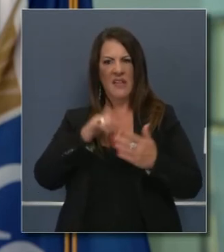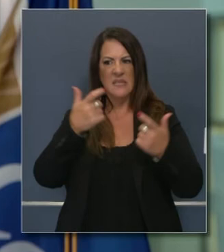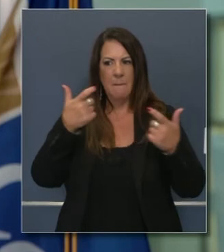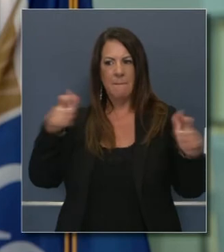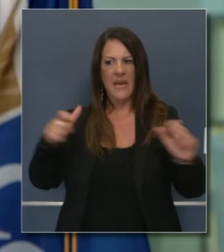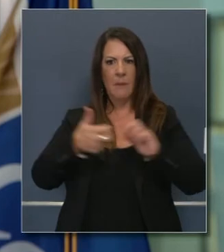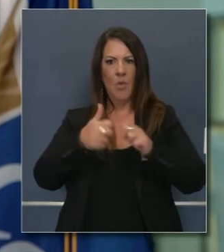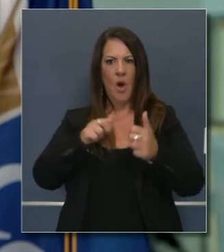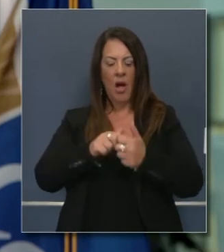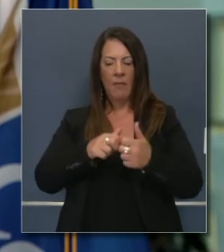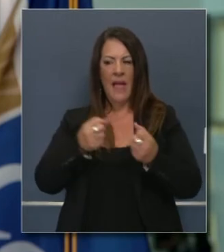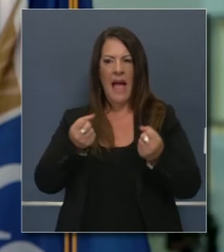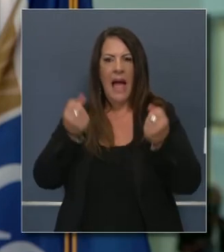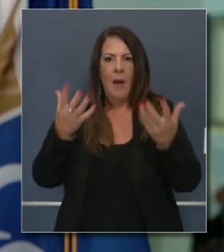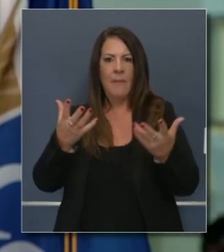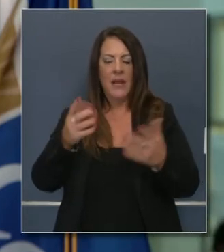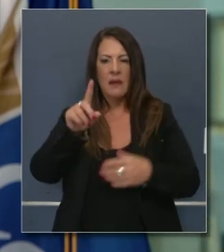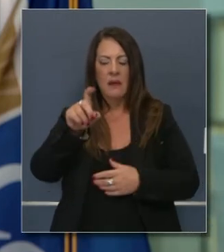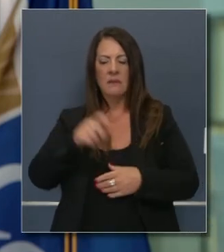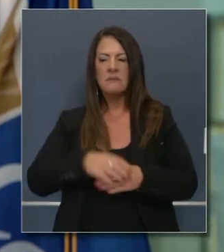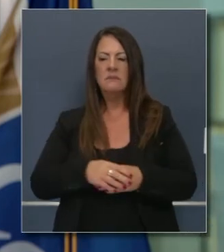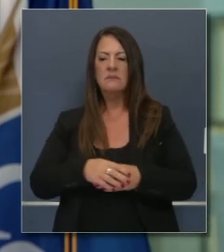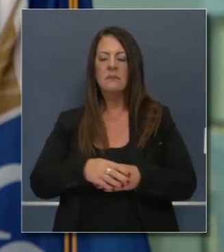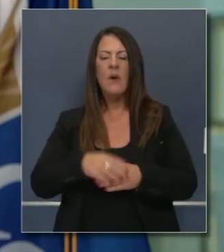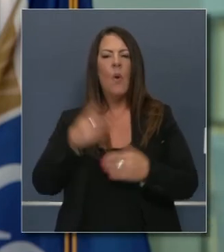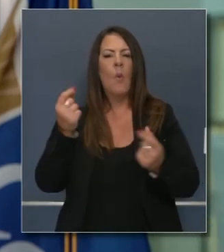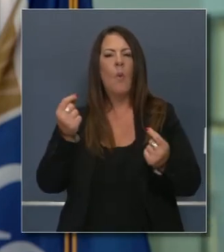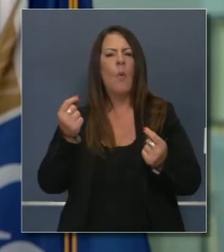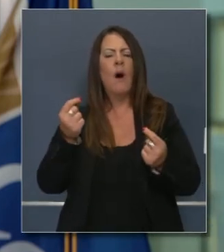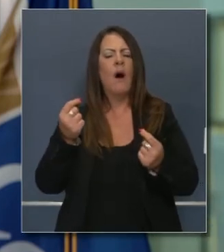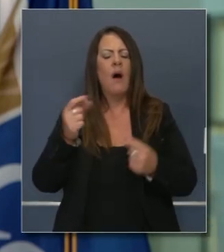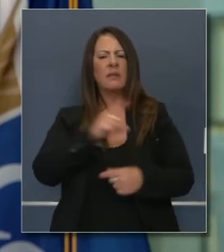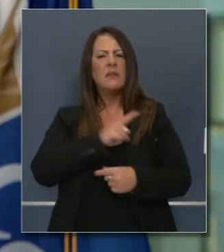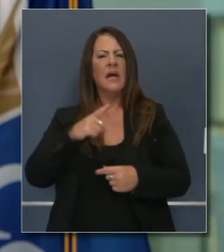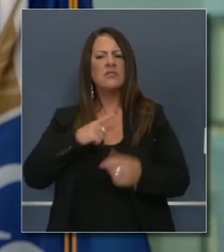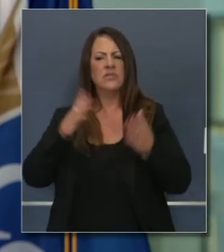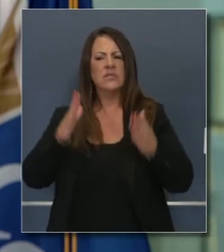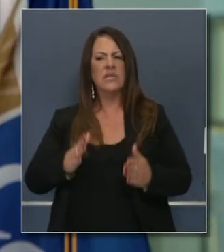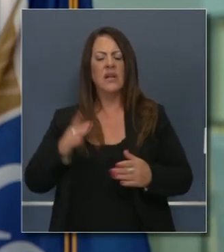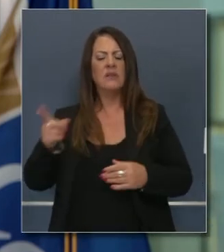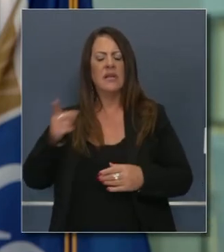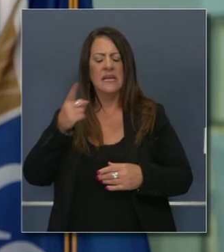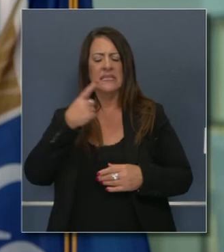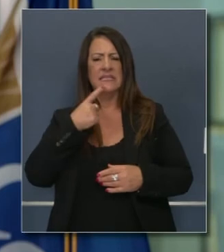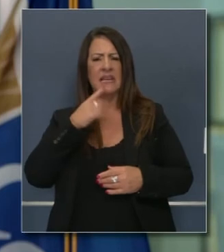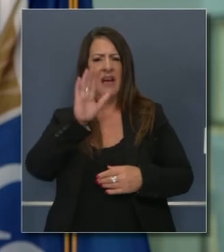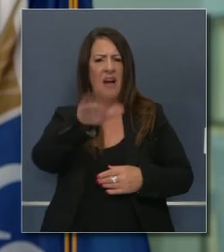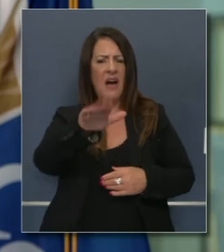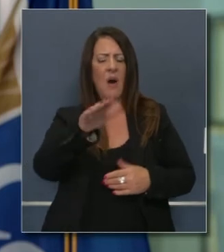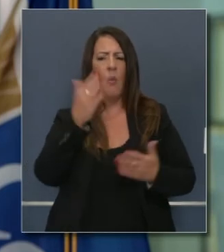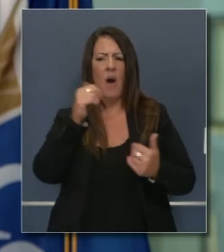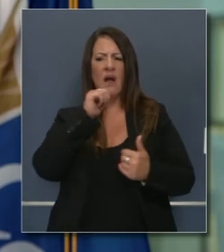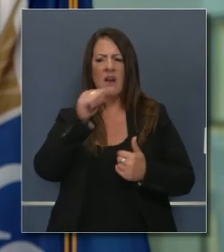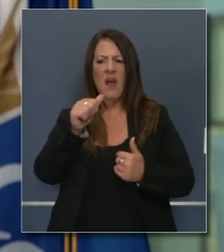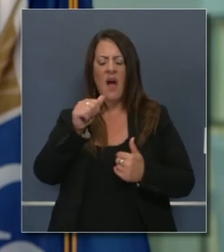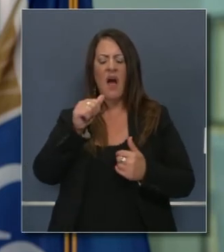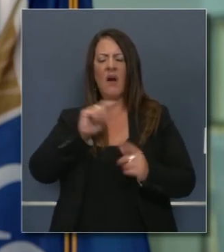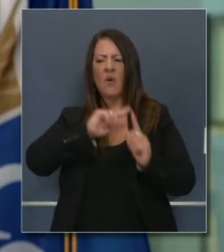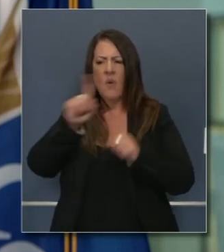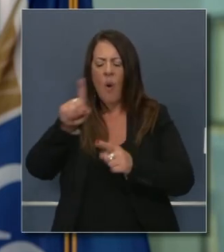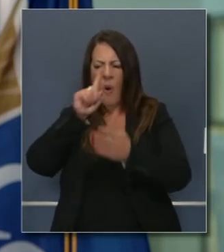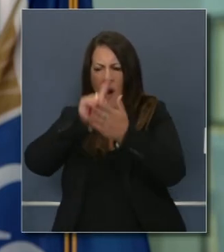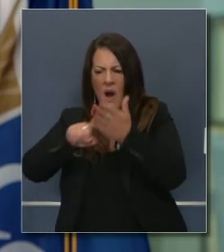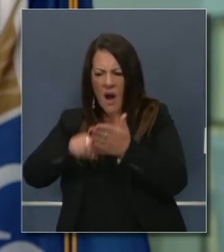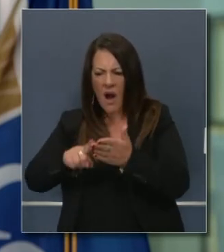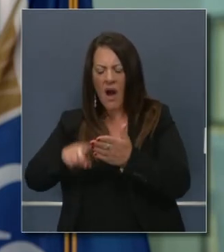usted qué tan dispersado está esta fraude? ¿Y por qué no habla con los legisladores que haga una